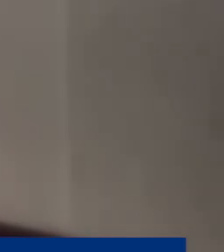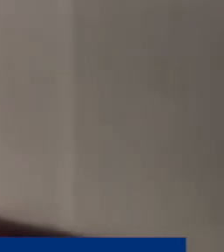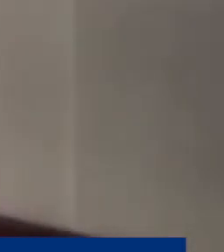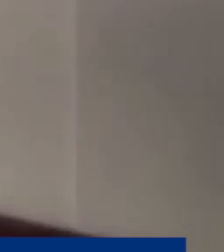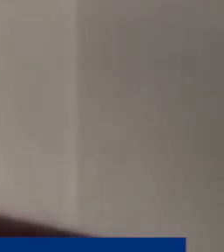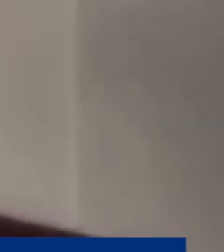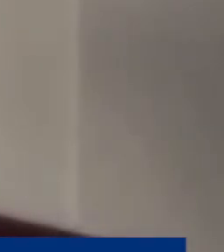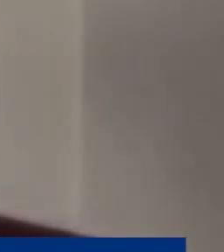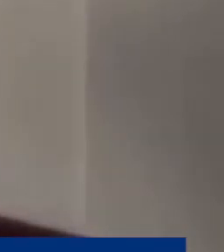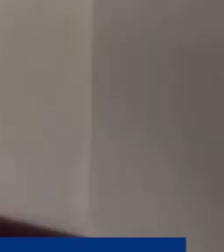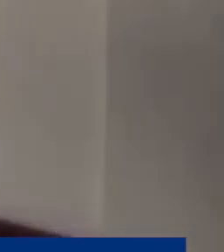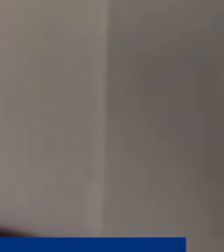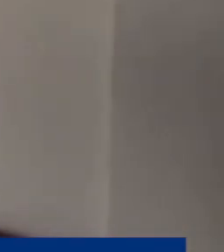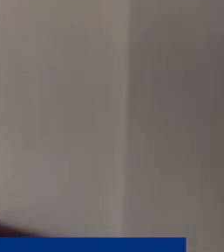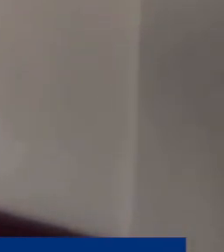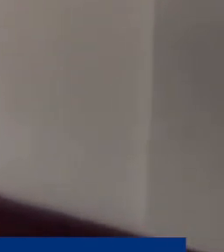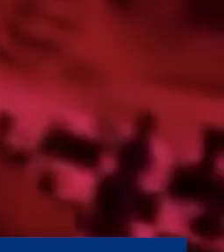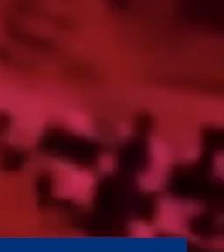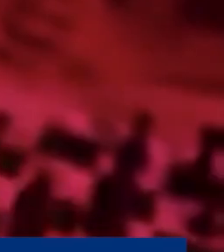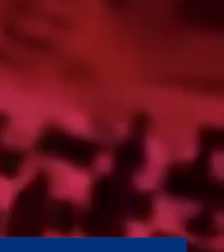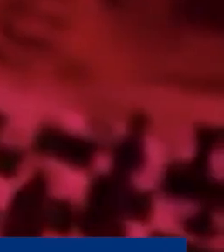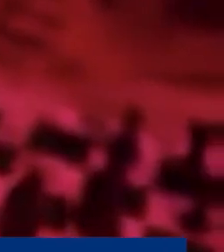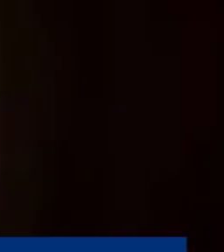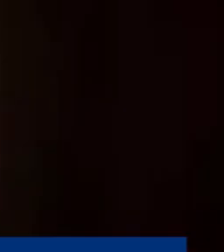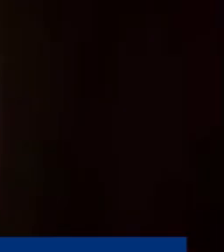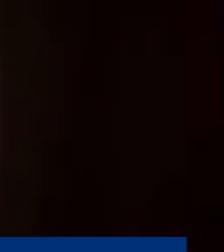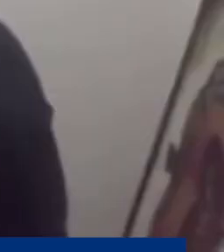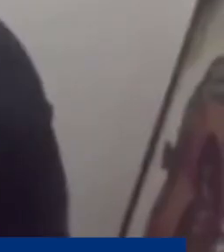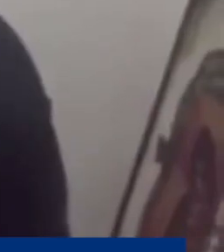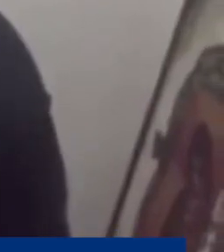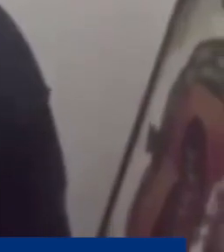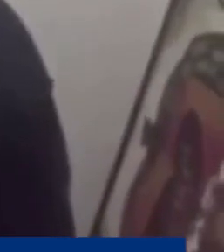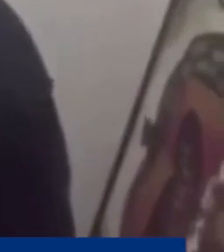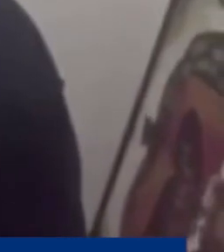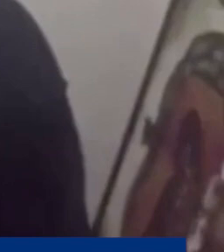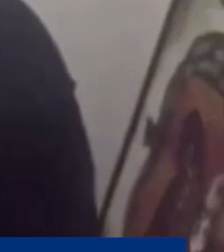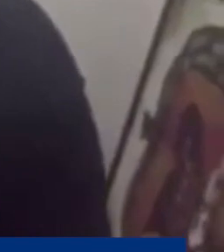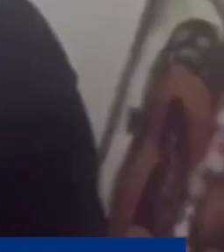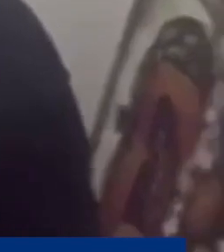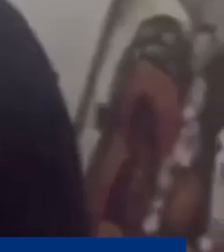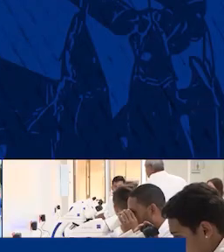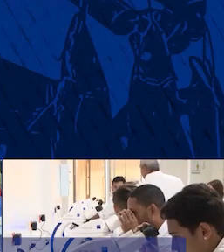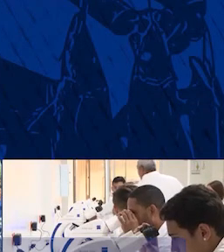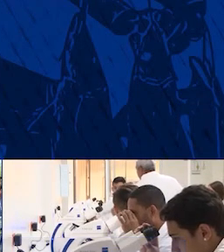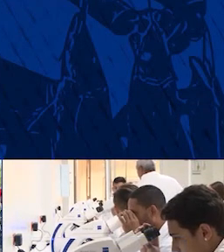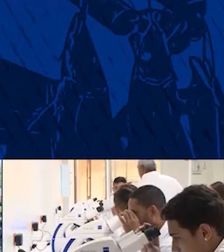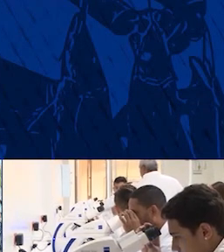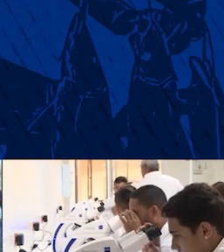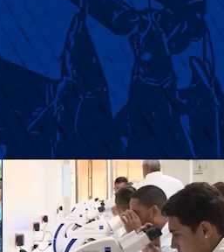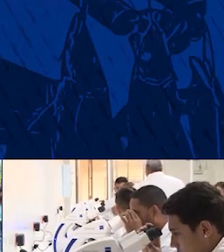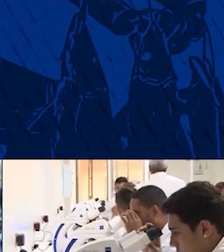Con Festival de Cine Virtual, Uni Magdalena invita a producir cine en casa durante cuarentena.